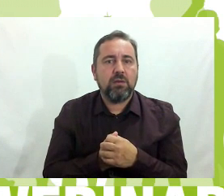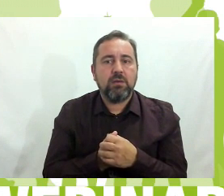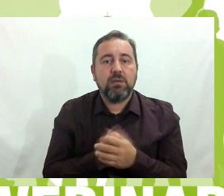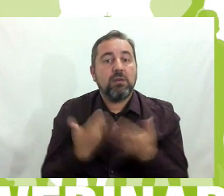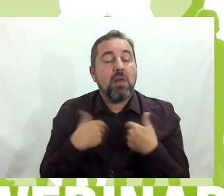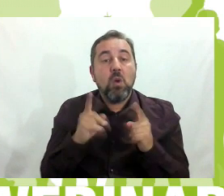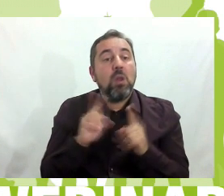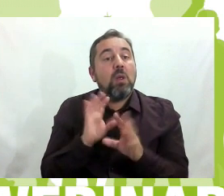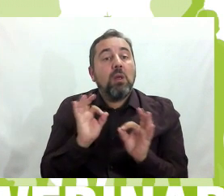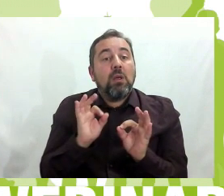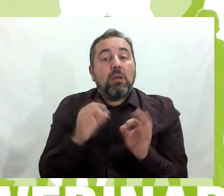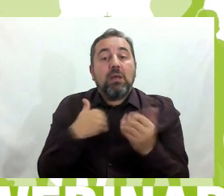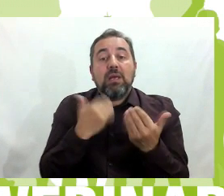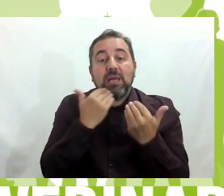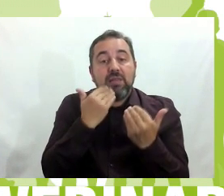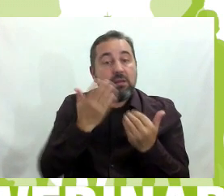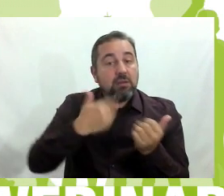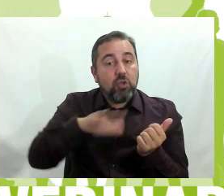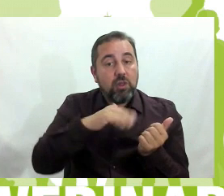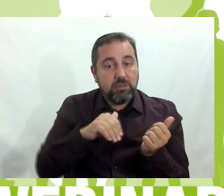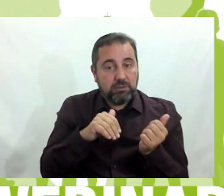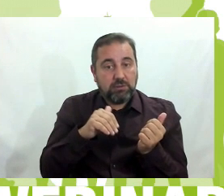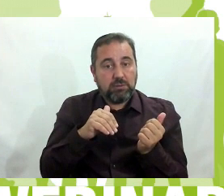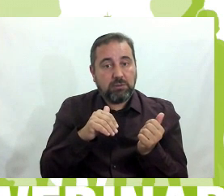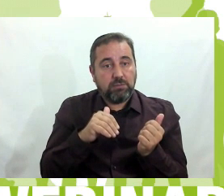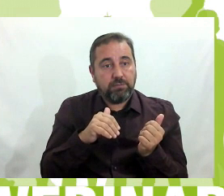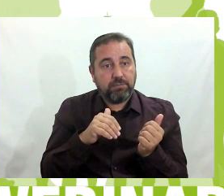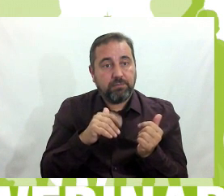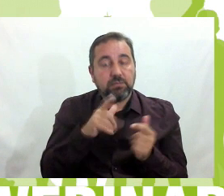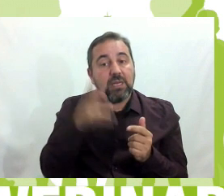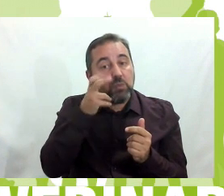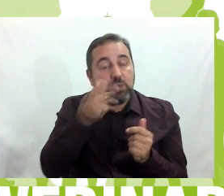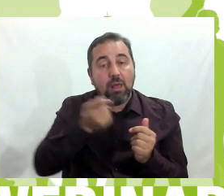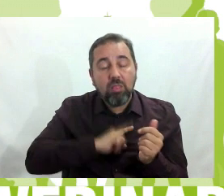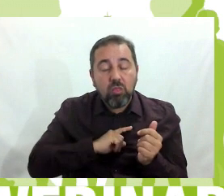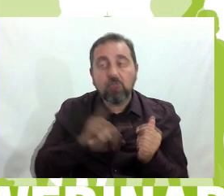solo me queda que agradecer a todas las personas que están escuchando